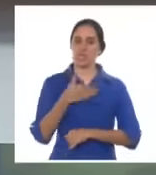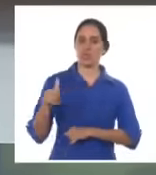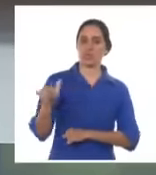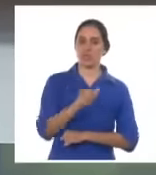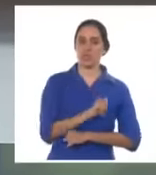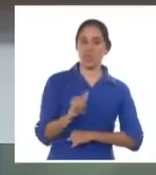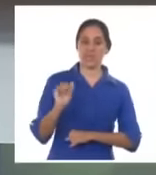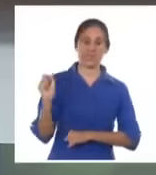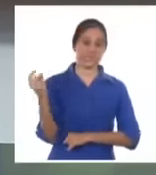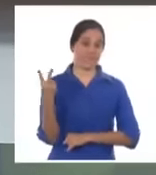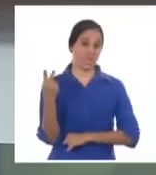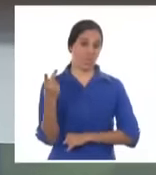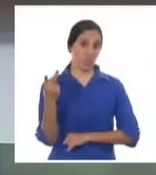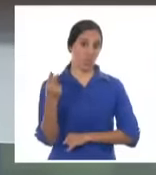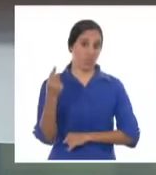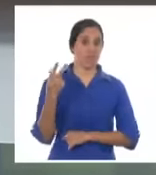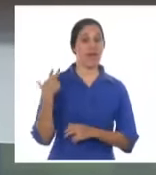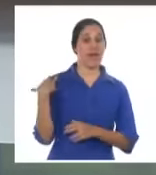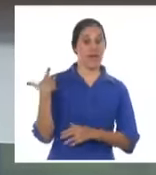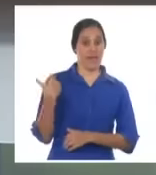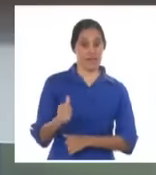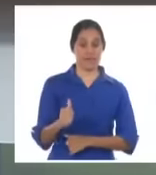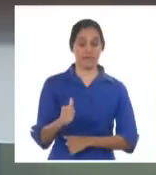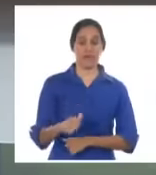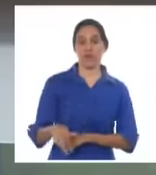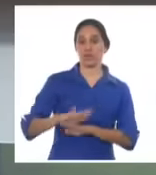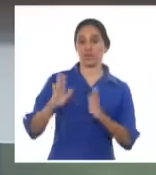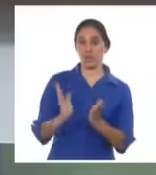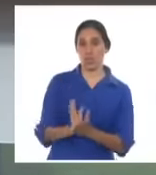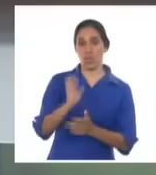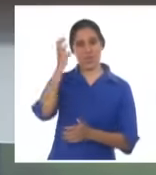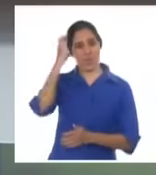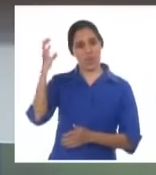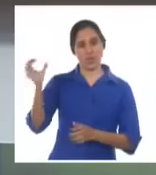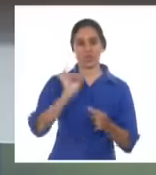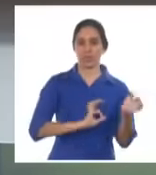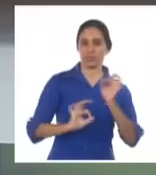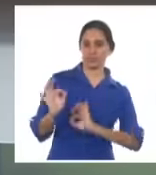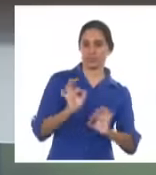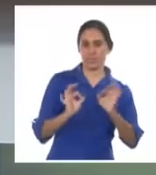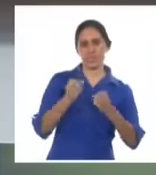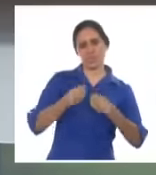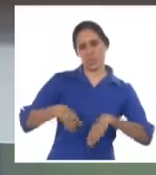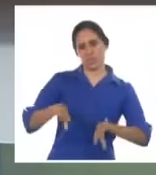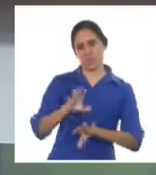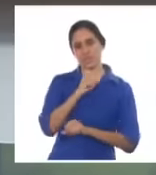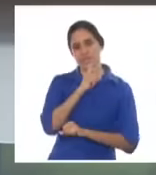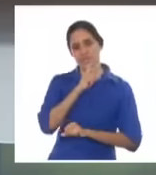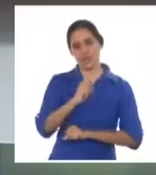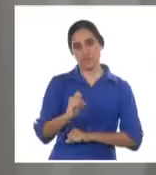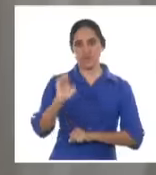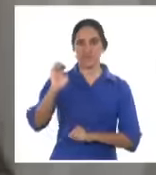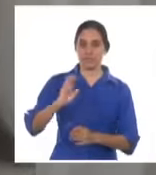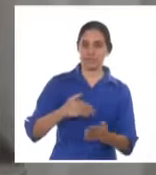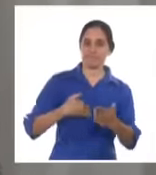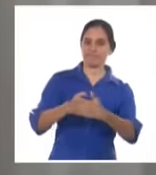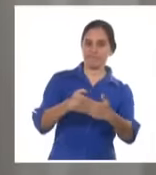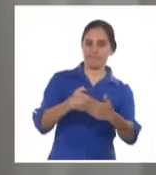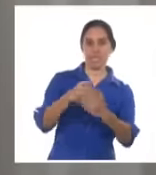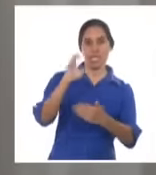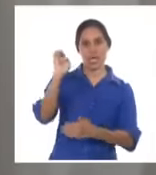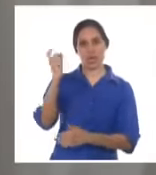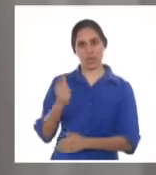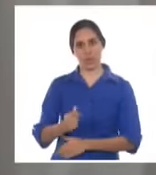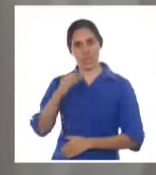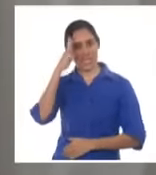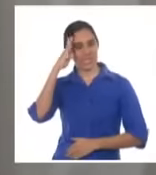segunda jefa del Grupo Económico que ha trabajado en las proyecciones del Gobierno para corregir distorsiones y reimpulsar la economía. Un saludo